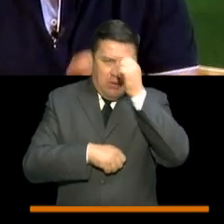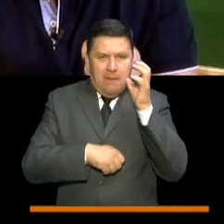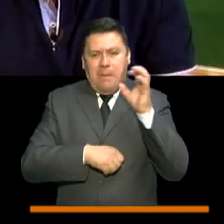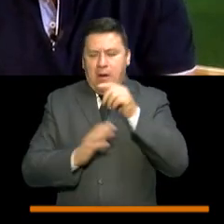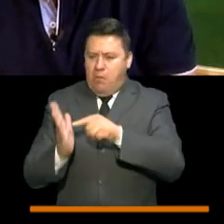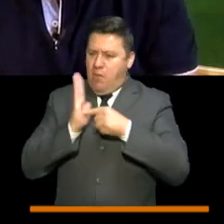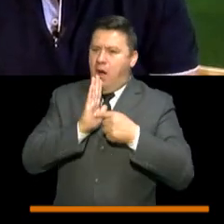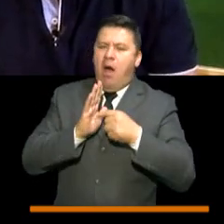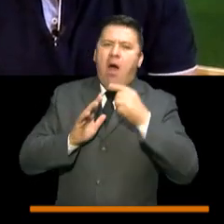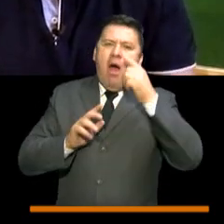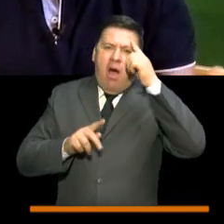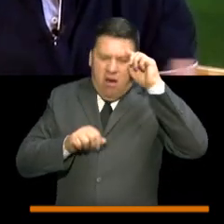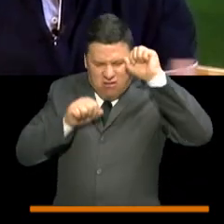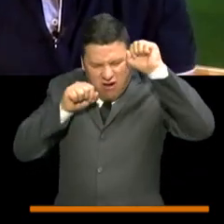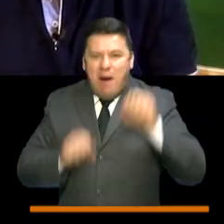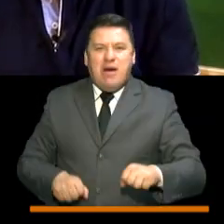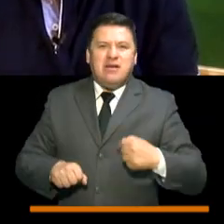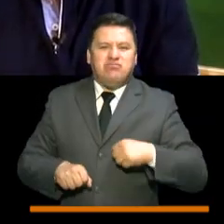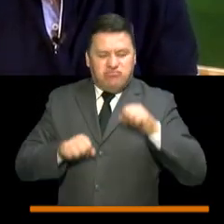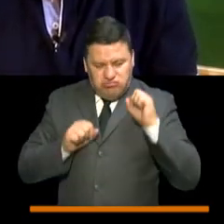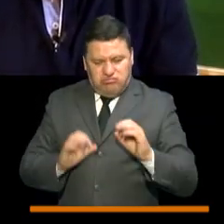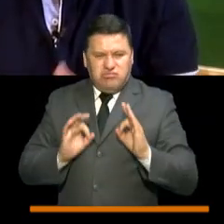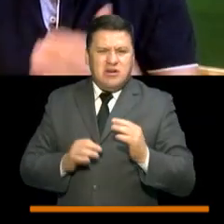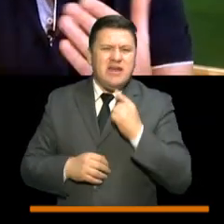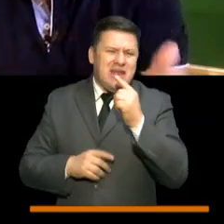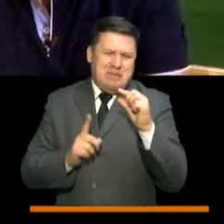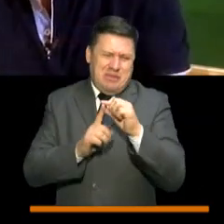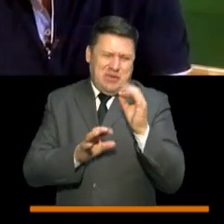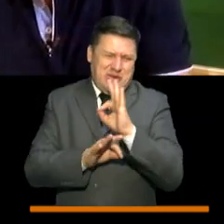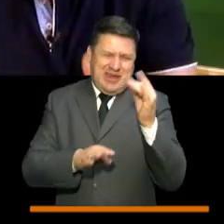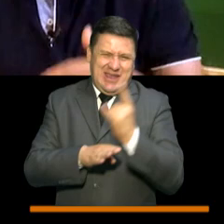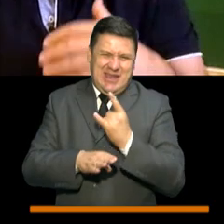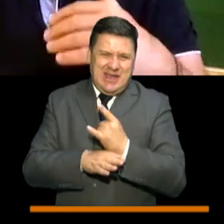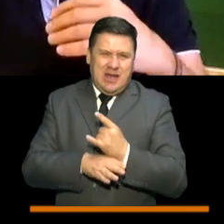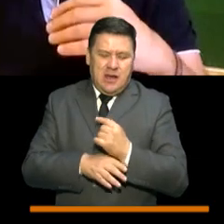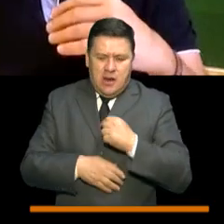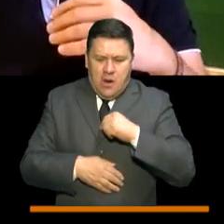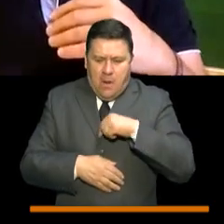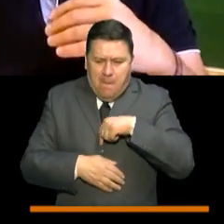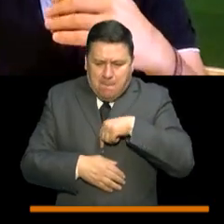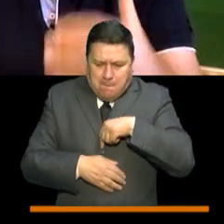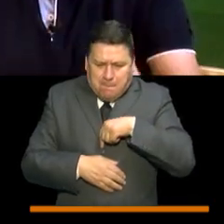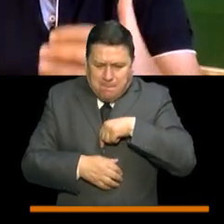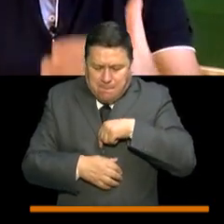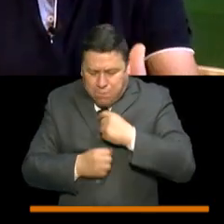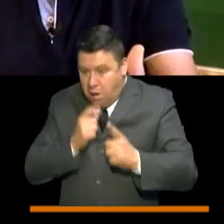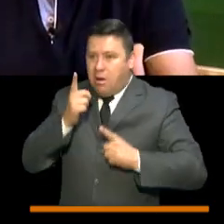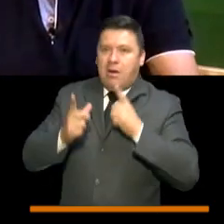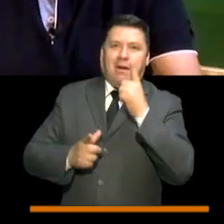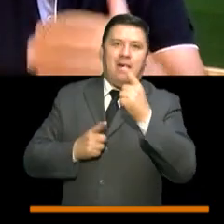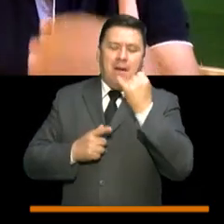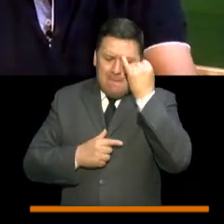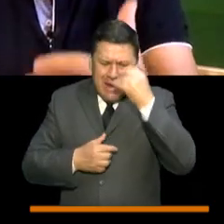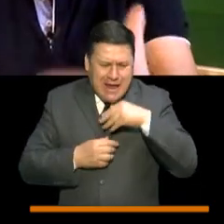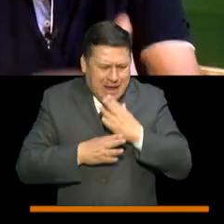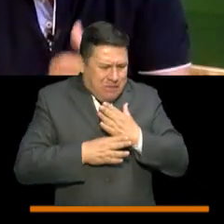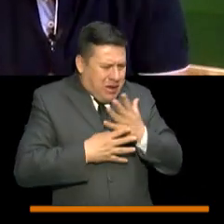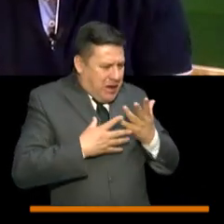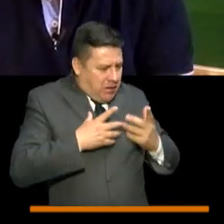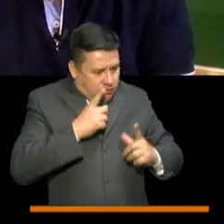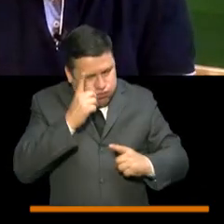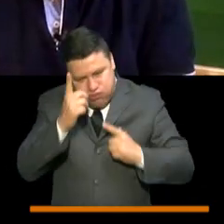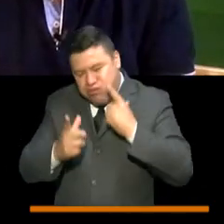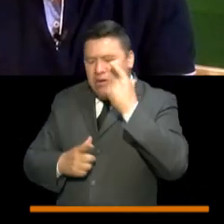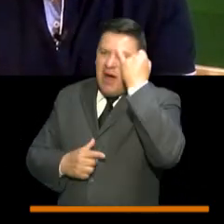que teníamos la capacidad, y una palabra que no me gusta usar mucho, la resiliencia para educar a nuestros niños aún